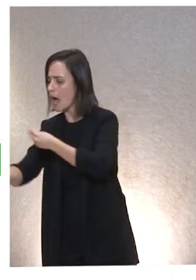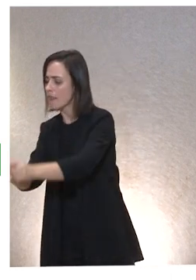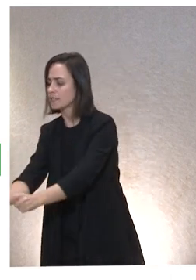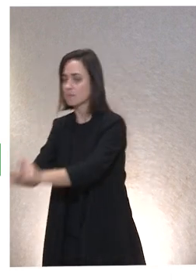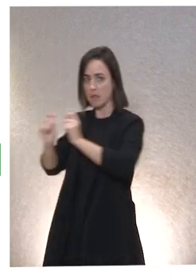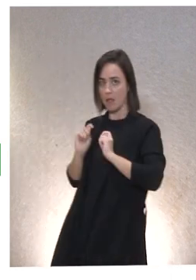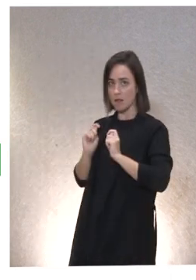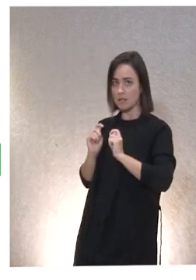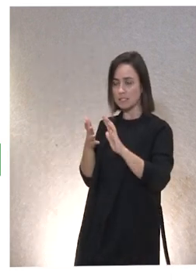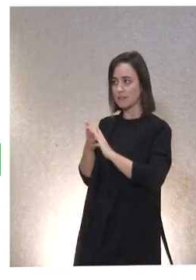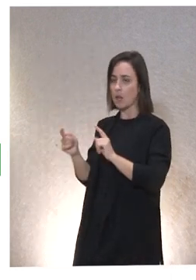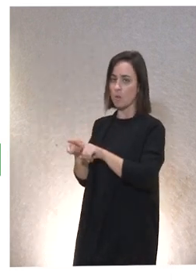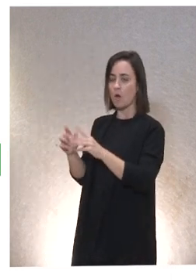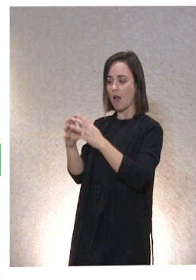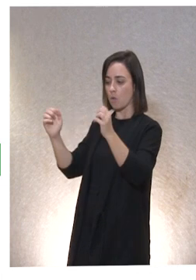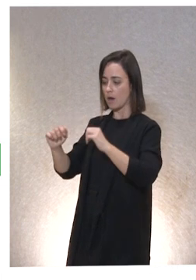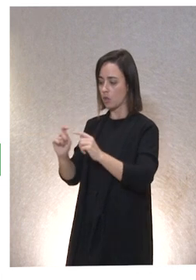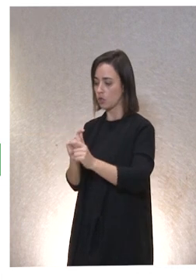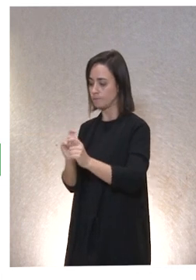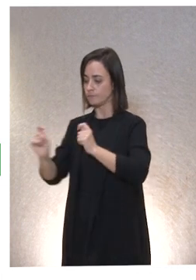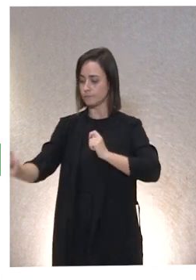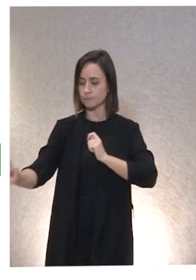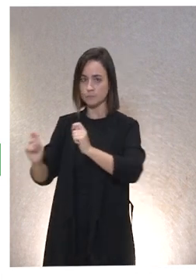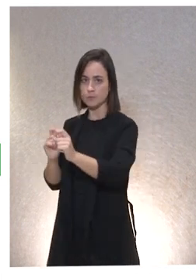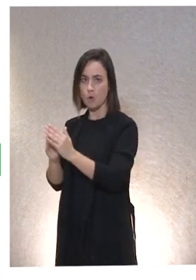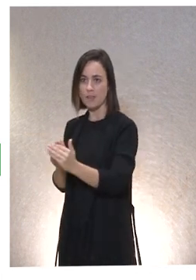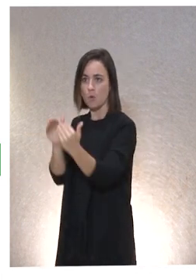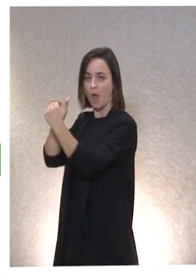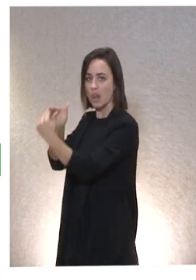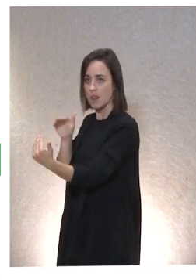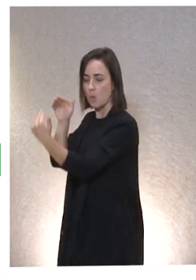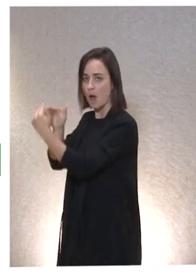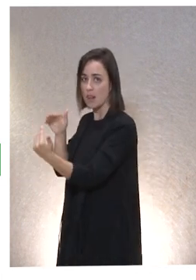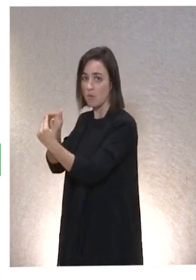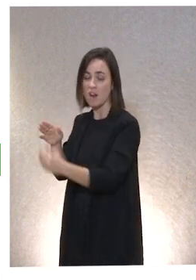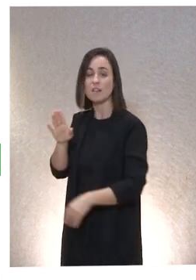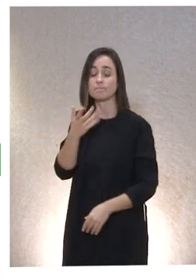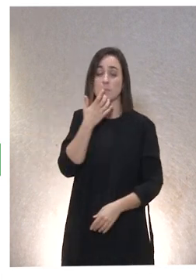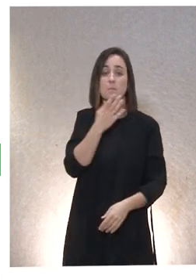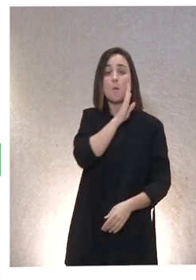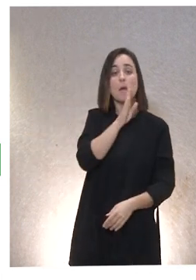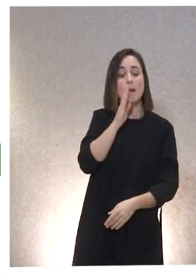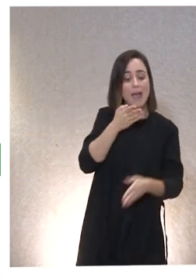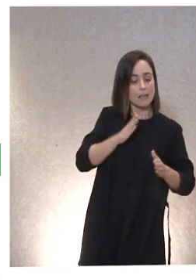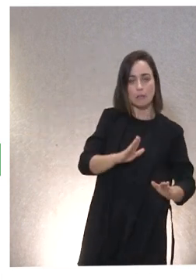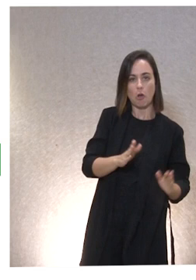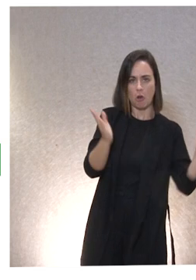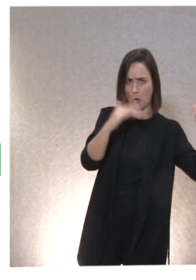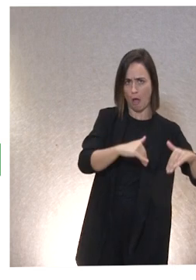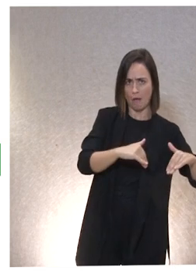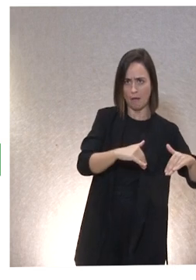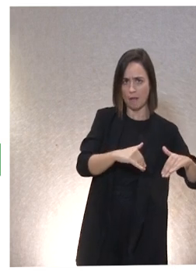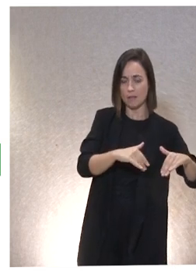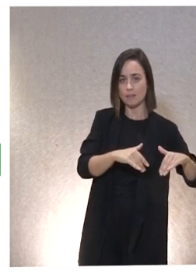cuantificación y monetarización o no existen, en la relación madre-hijo que he descrito antes no existen, o son